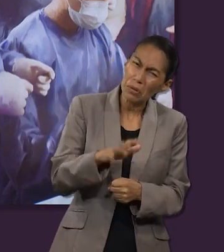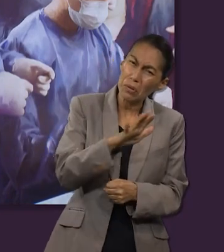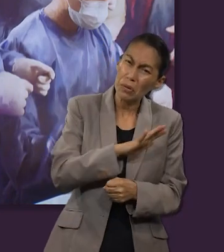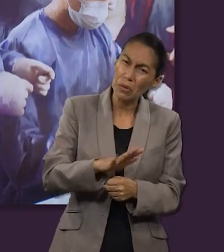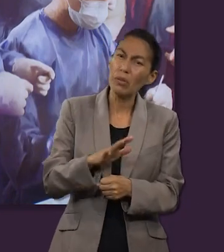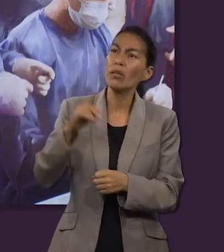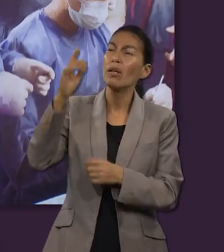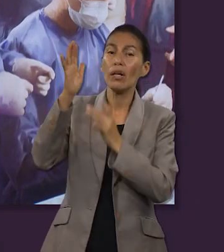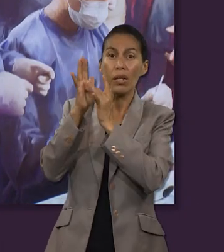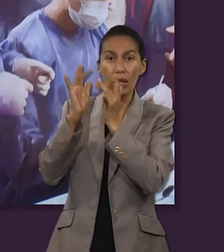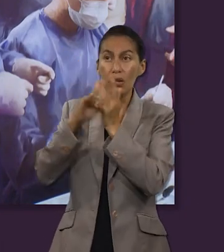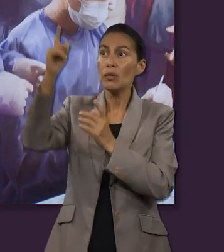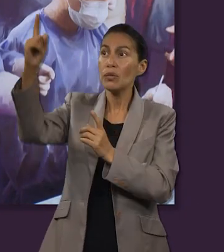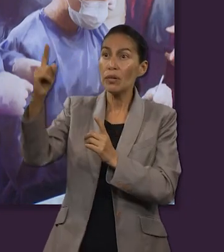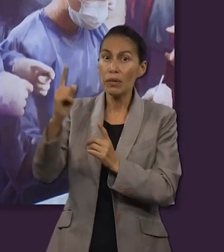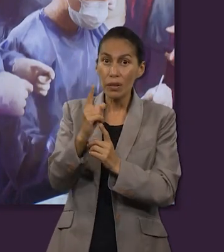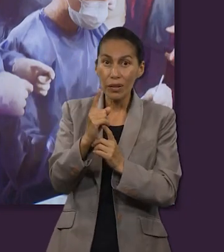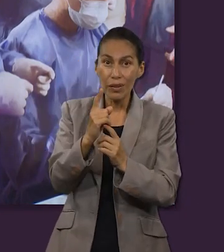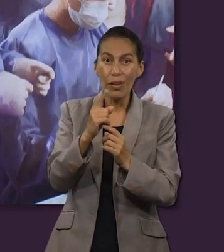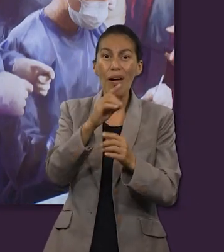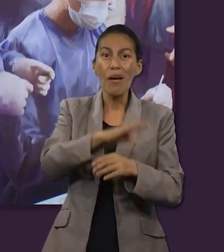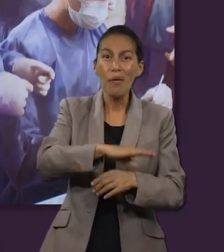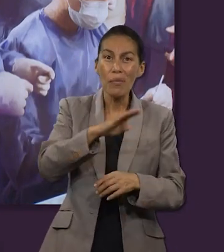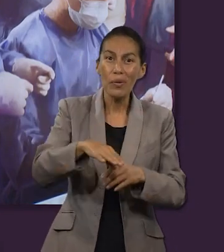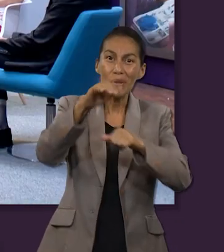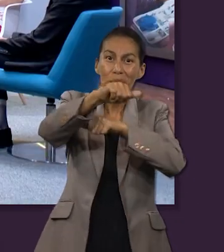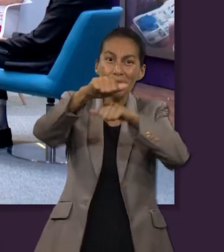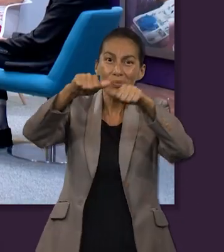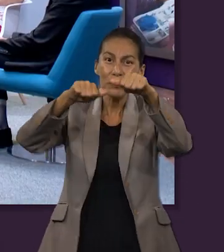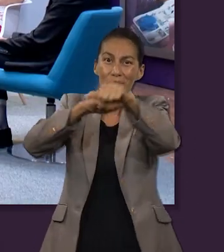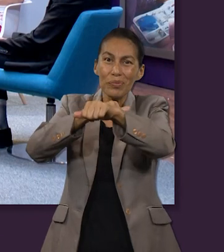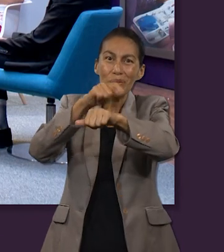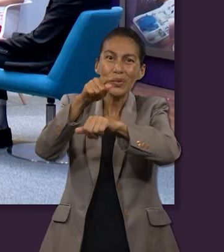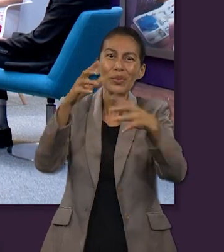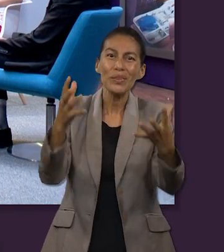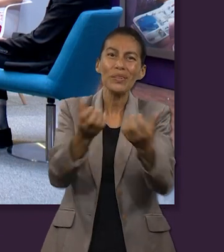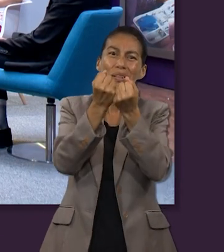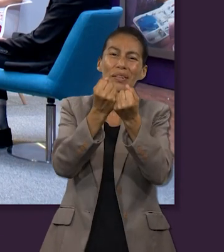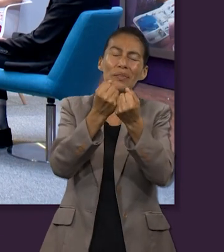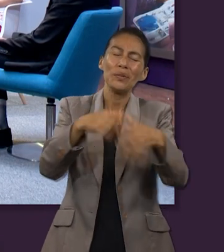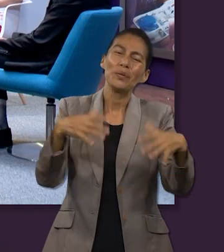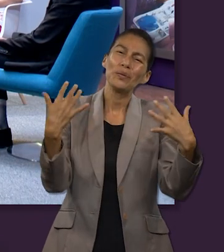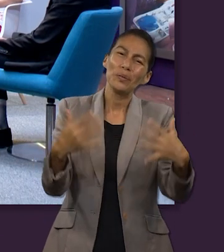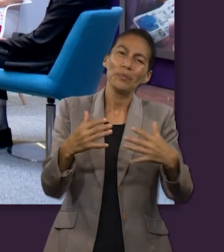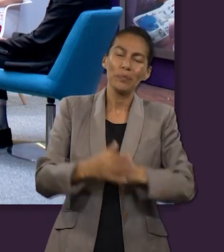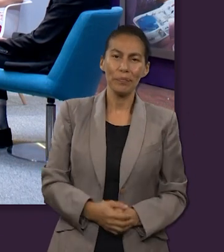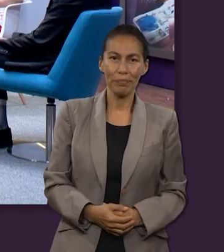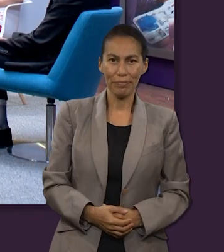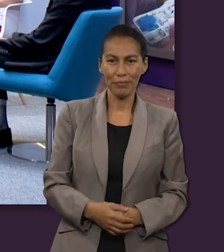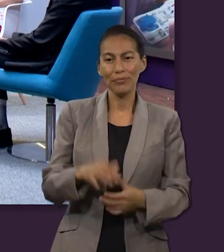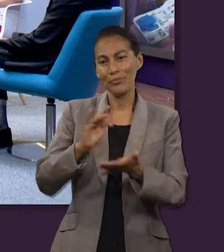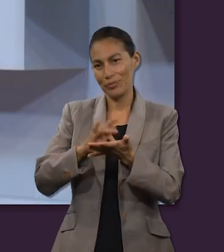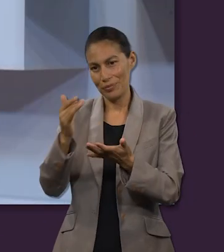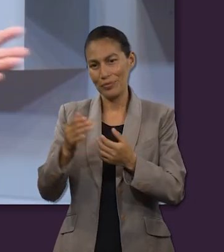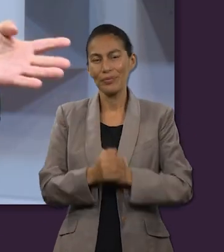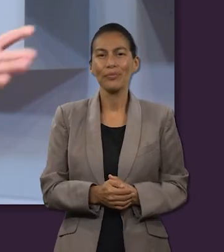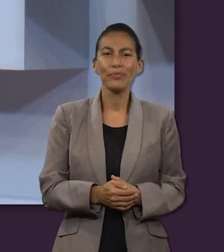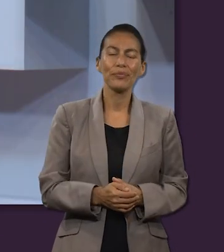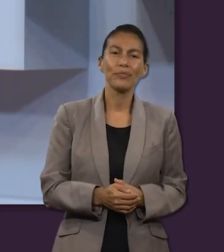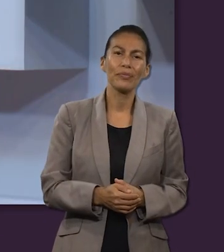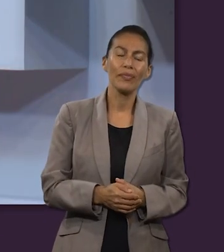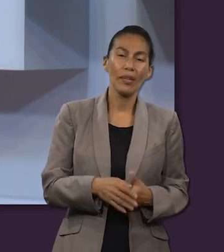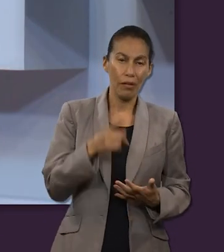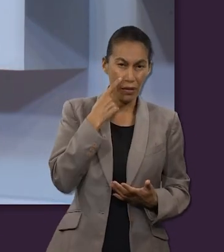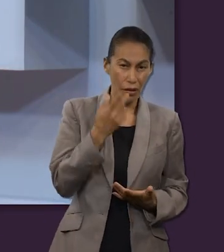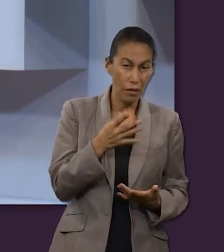sufrimiento para rescatarte también. Gracias. Mirando la cruz, podemos